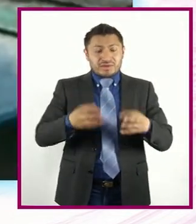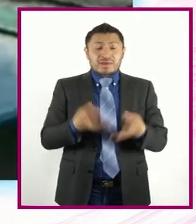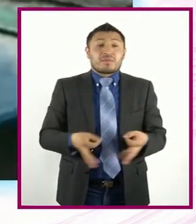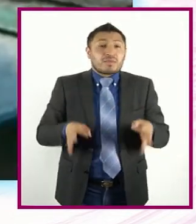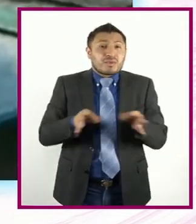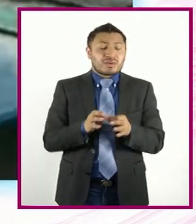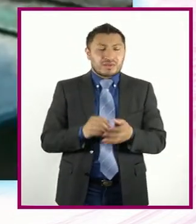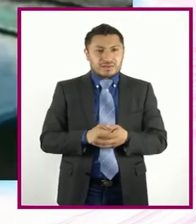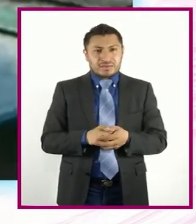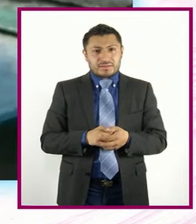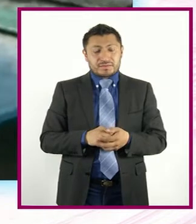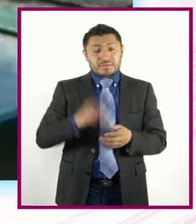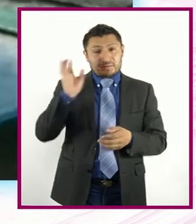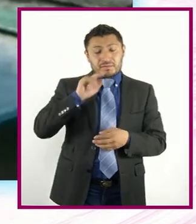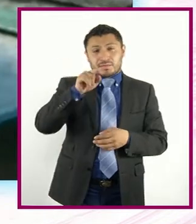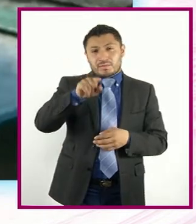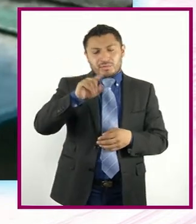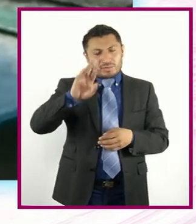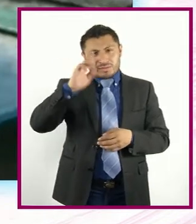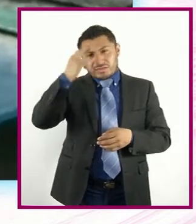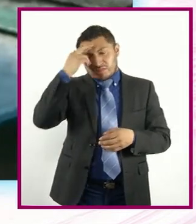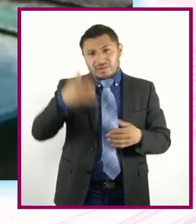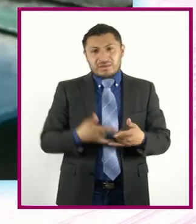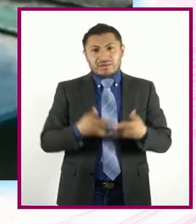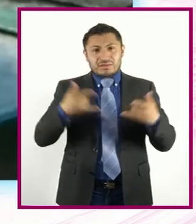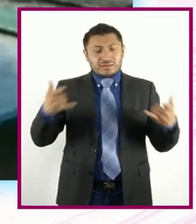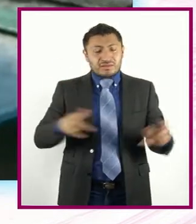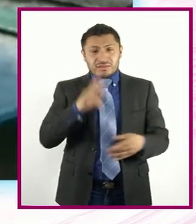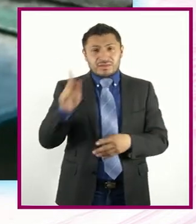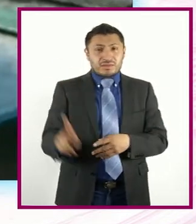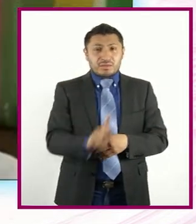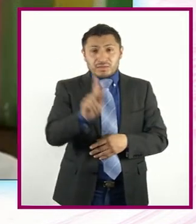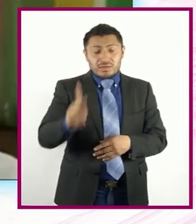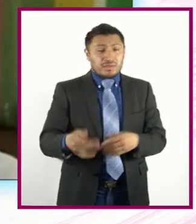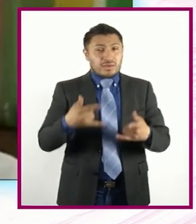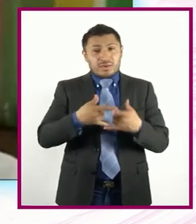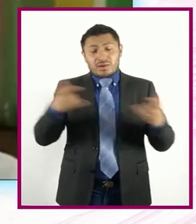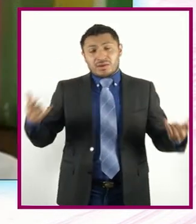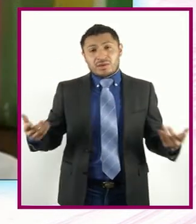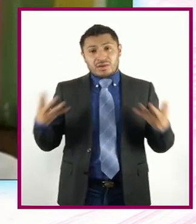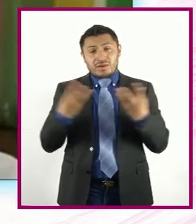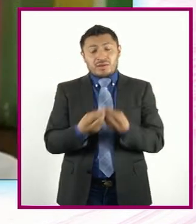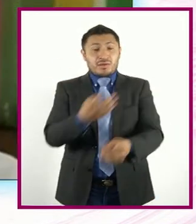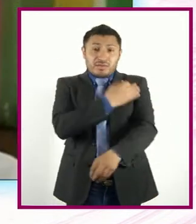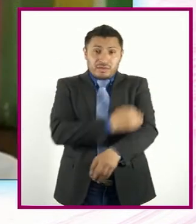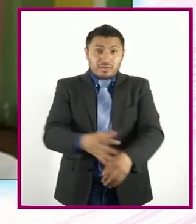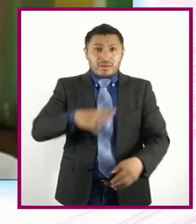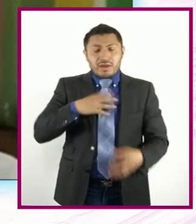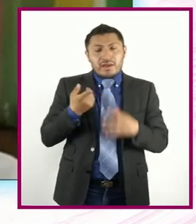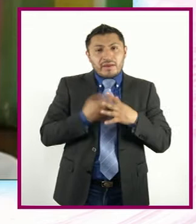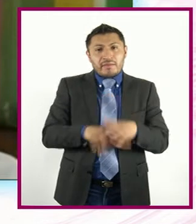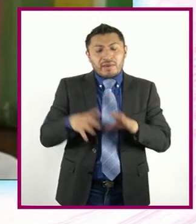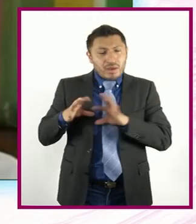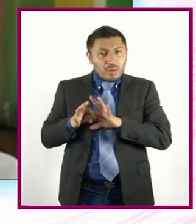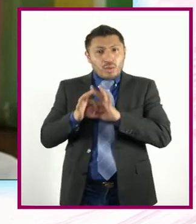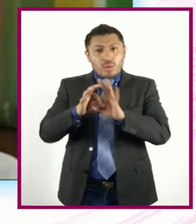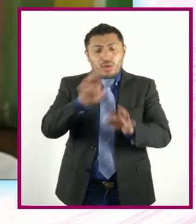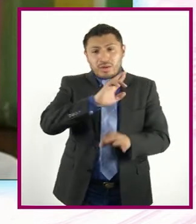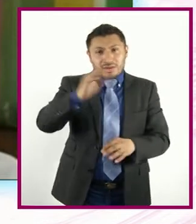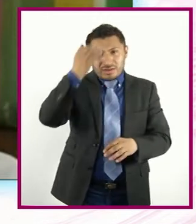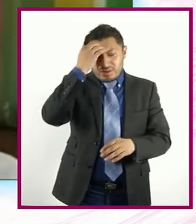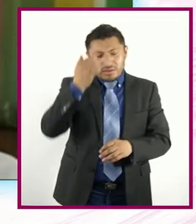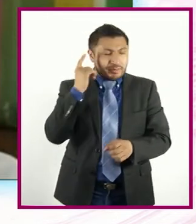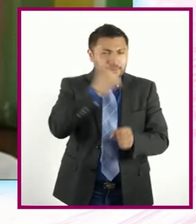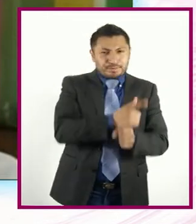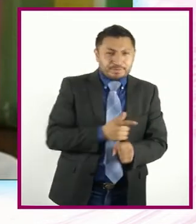que Se cruzan La historia De nuestro pueblo Y nuestra historia Como familia Empezamos un camino De reconocimiento De